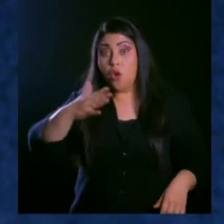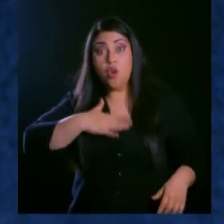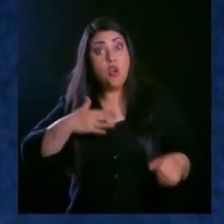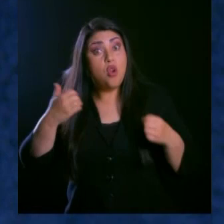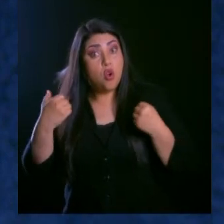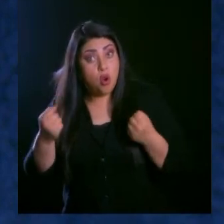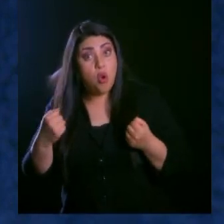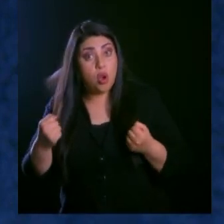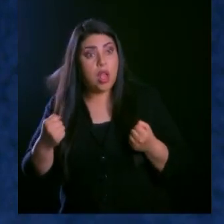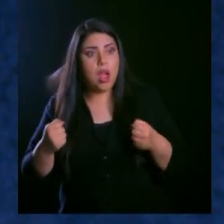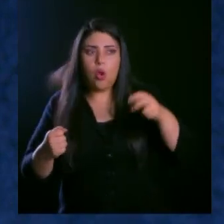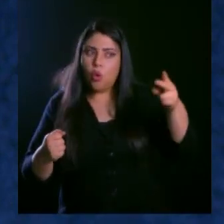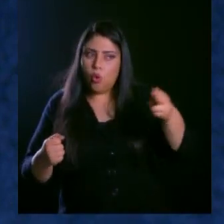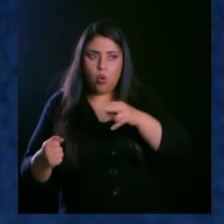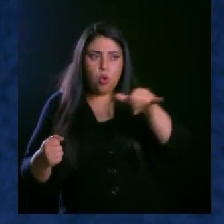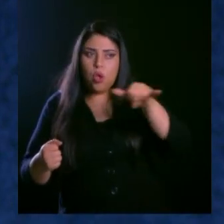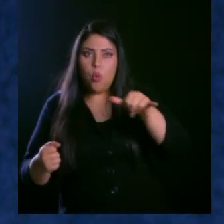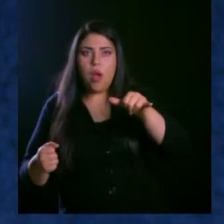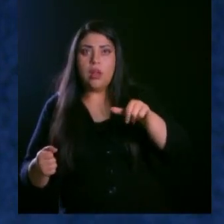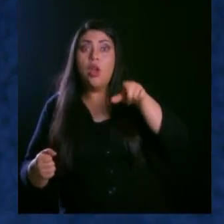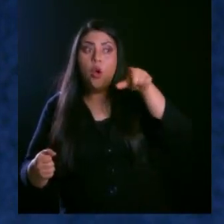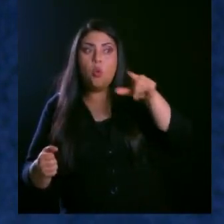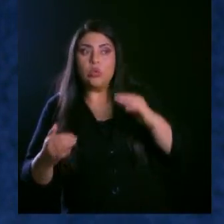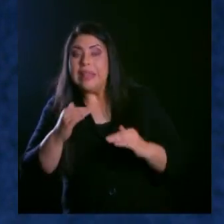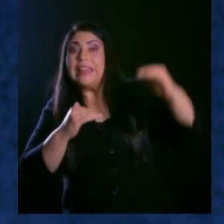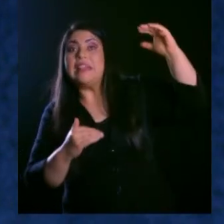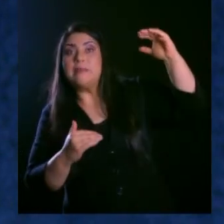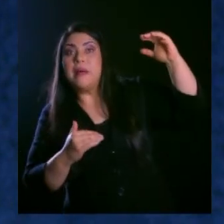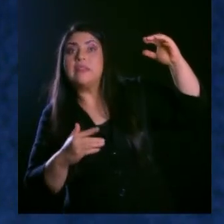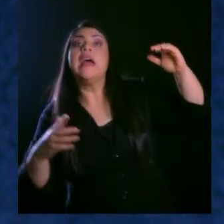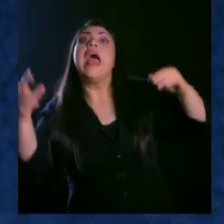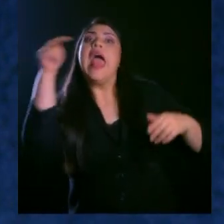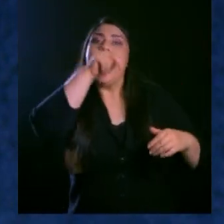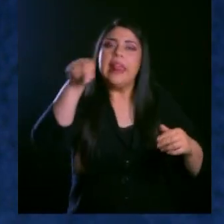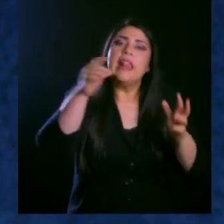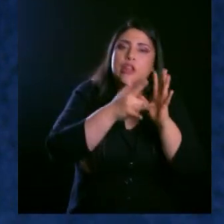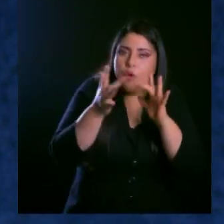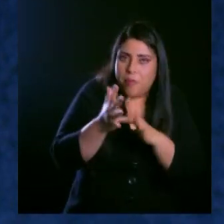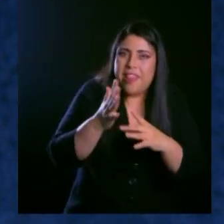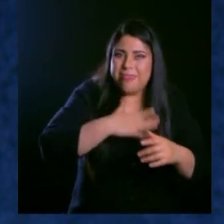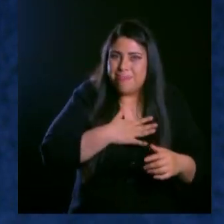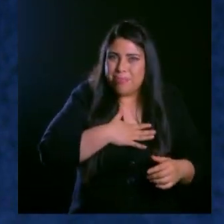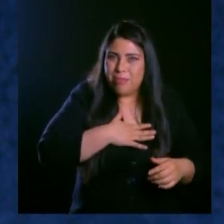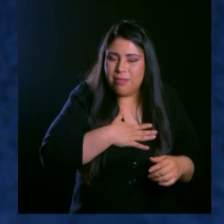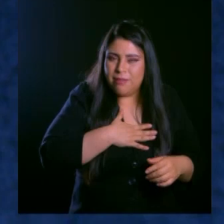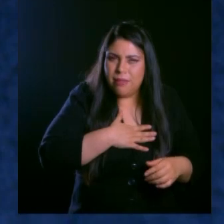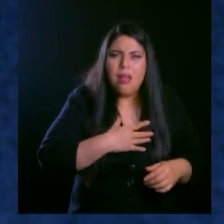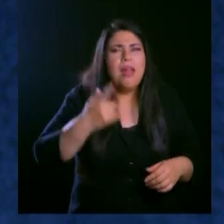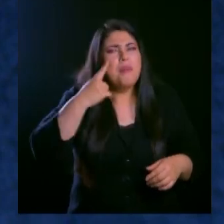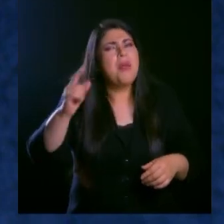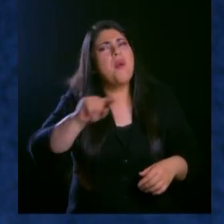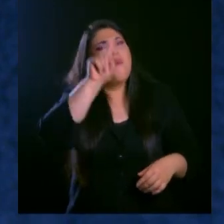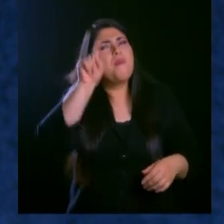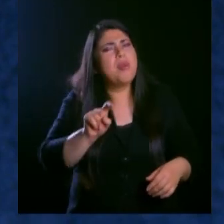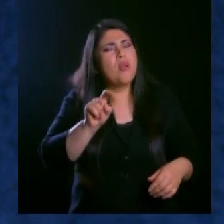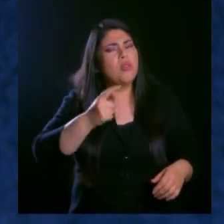o más grandes harán en mi nombre. Lo que quiero decirte es, ¿cuánto de nosotros, de nuestro corazón, estamos listos para